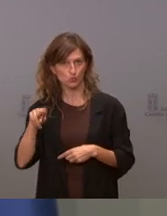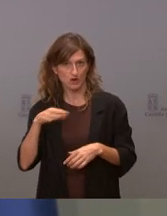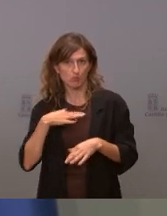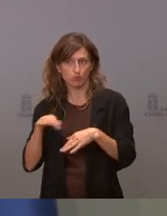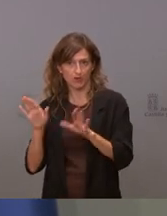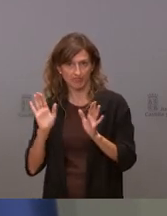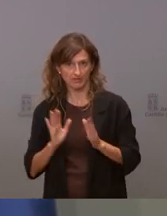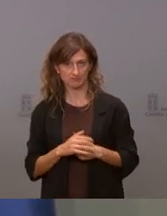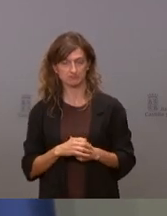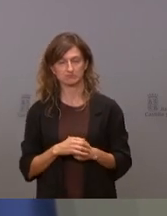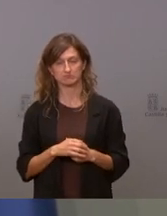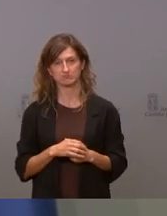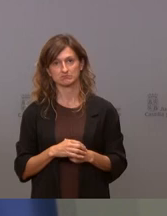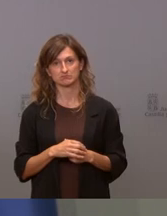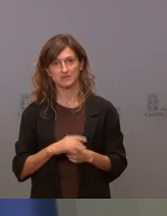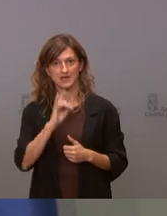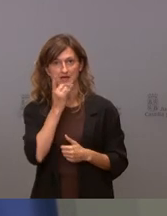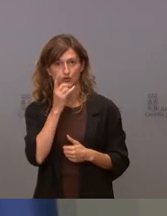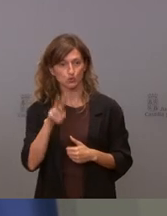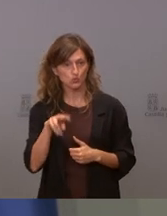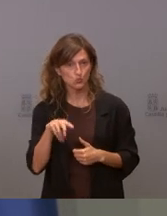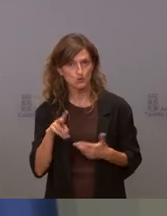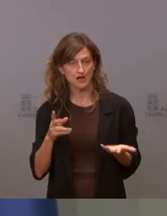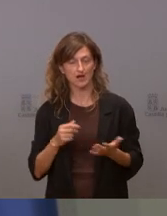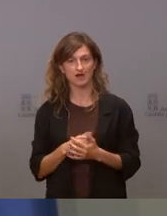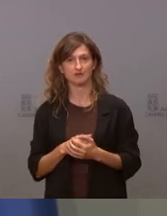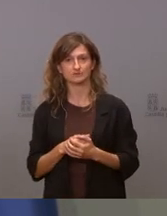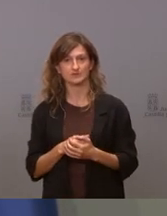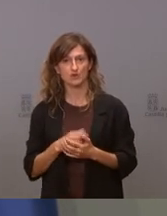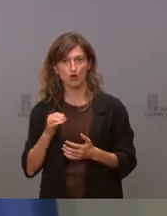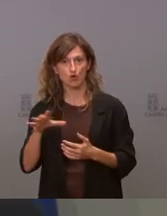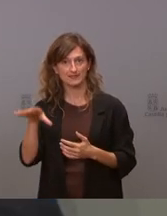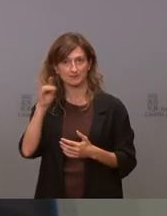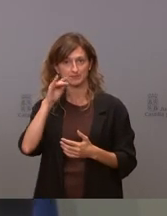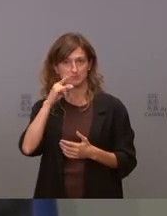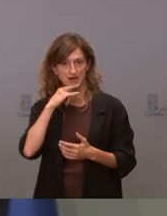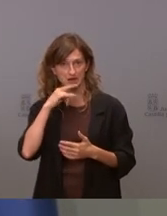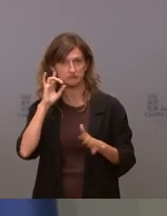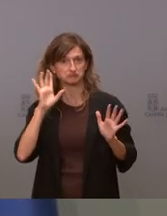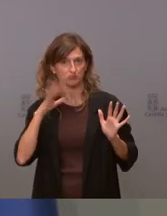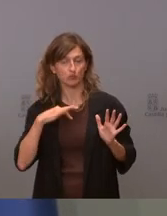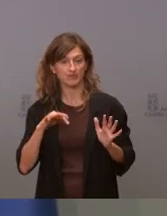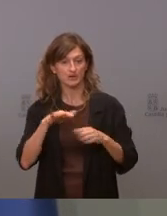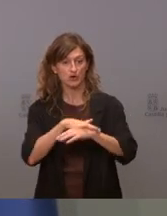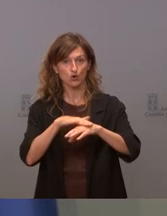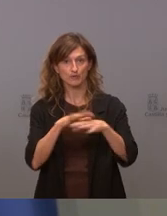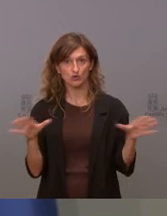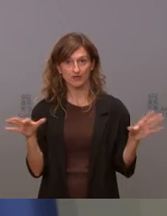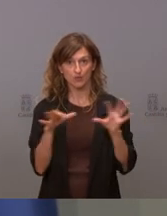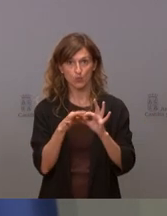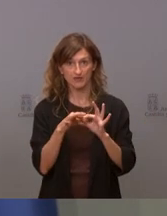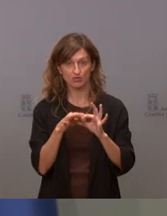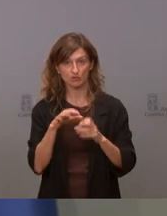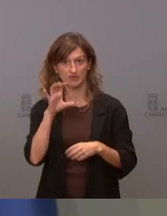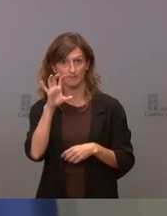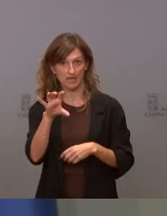Es decir, hay quien no comete nunca ningún error, ni se produce ninguna mala interpretación. En el conjunto de los gobiernos de coalición que hay en nuestro